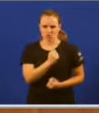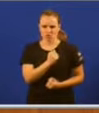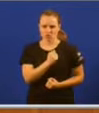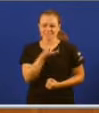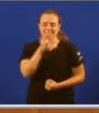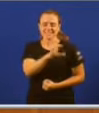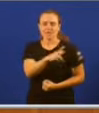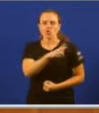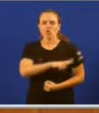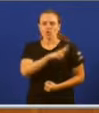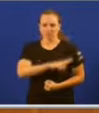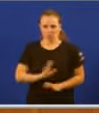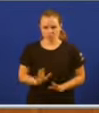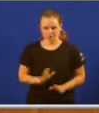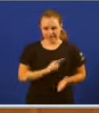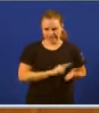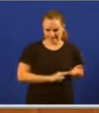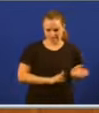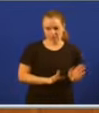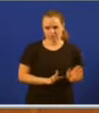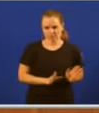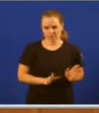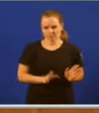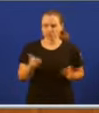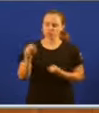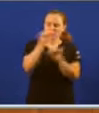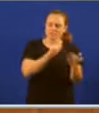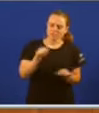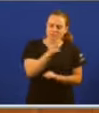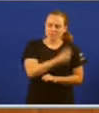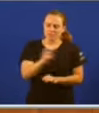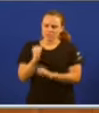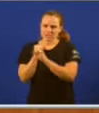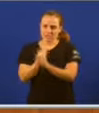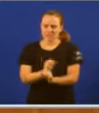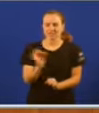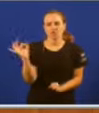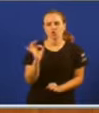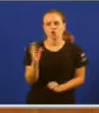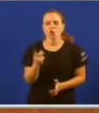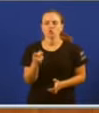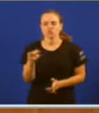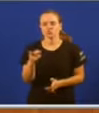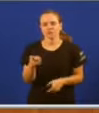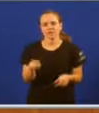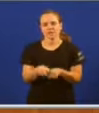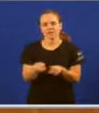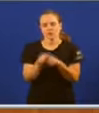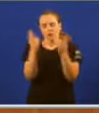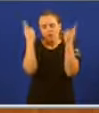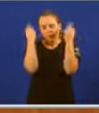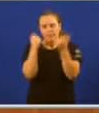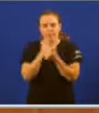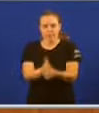a lei da dependencia con Galita. Vai vostede defender os intereses das persoas dependentes ou vai seguir sendo un fiel servidor dos